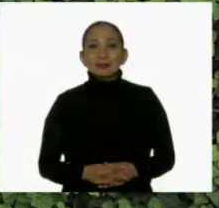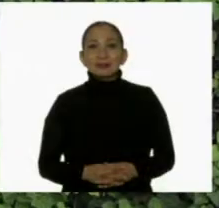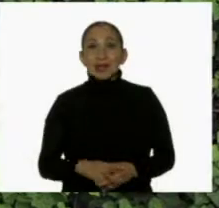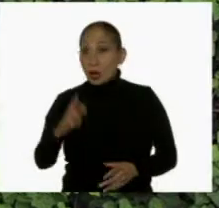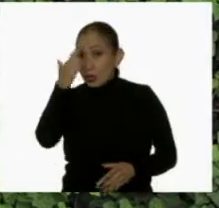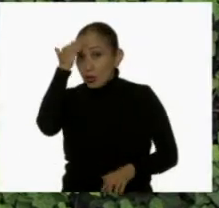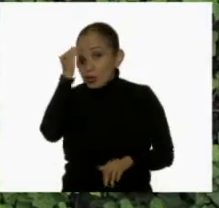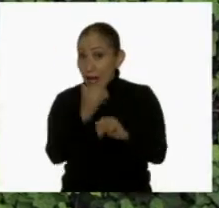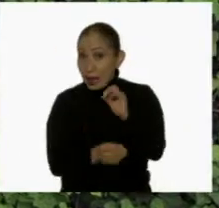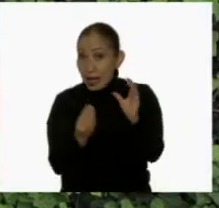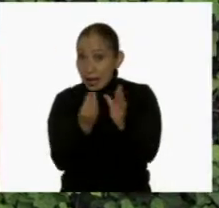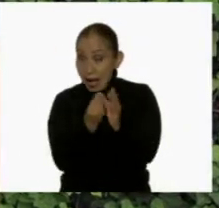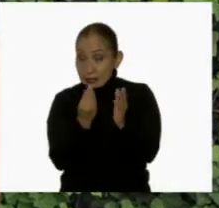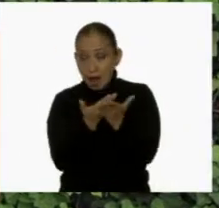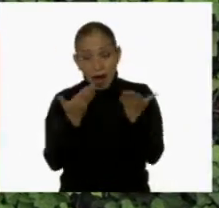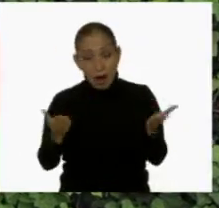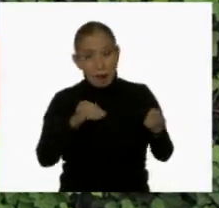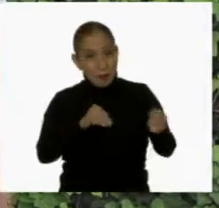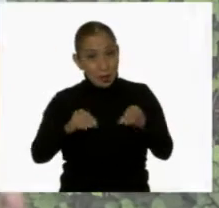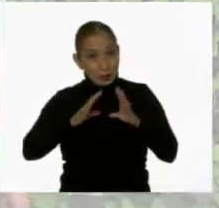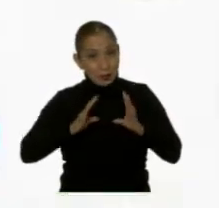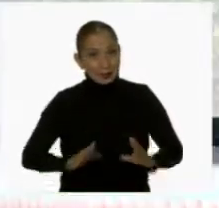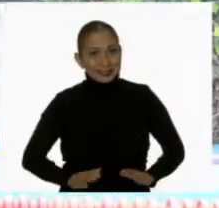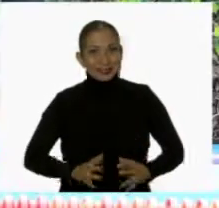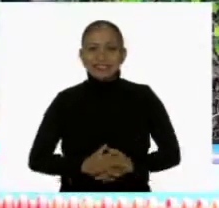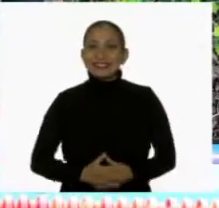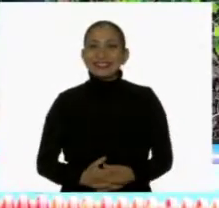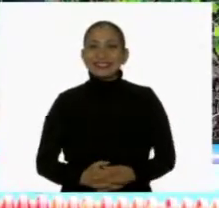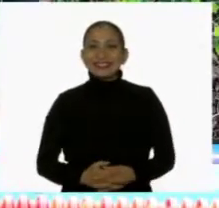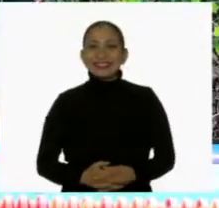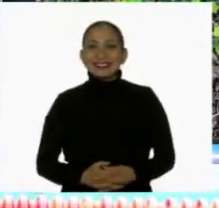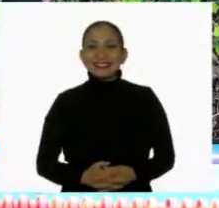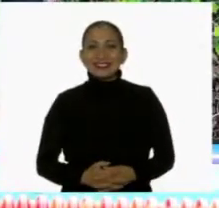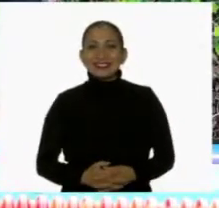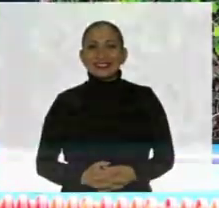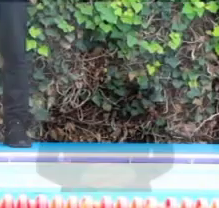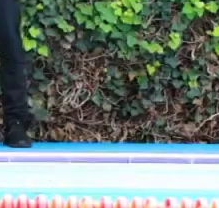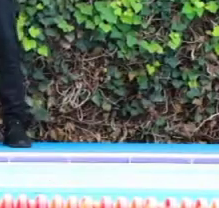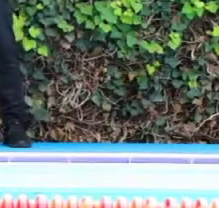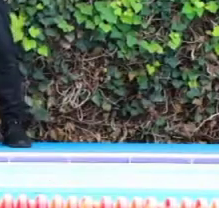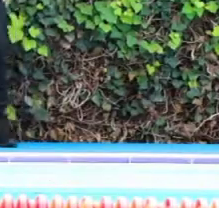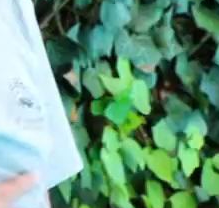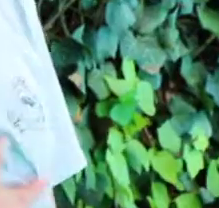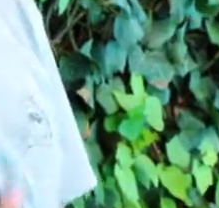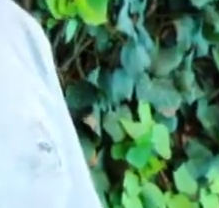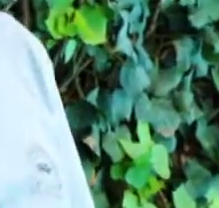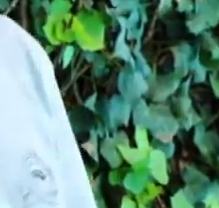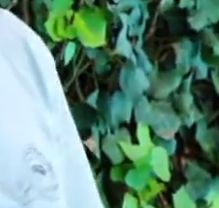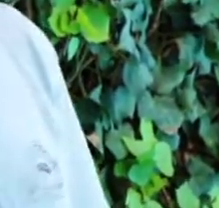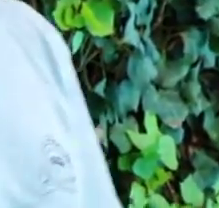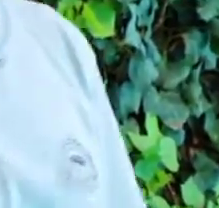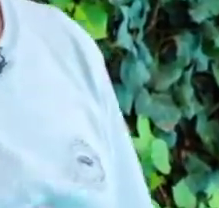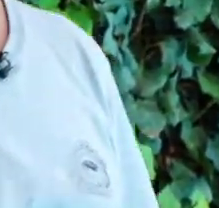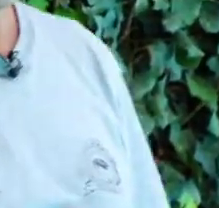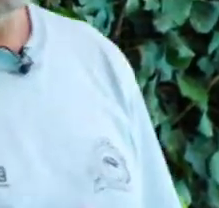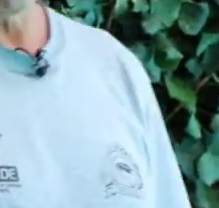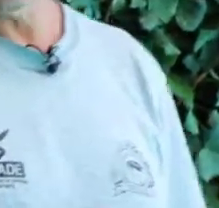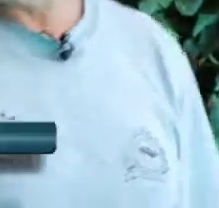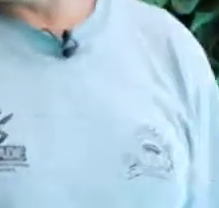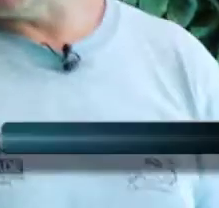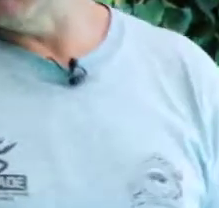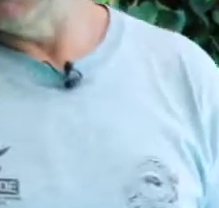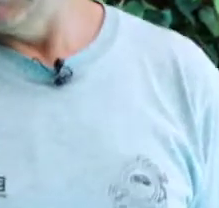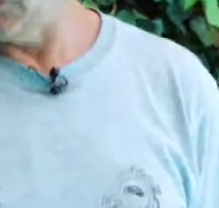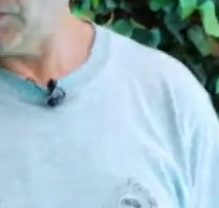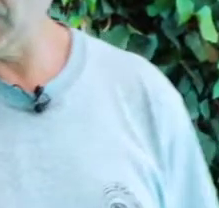Recuerda, entre clase y clase, activa tu cuerpo. En esta ocasión vamos a trabajar la parte del abdomen, el estómago. ¿Qué